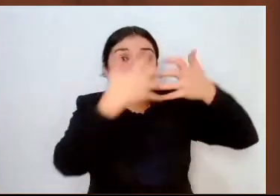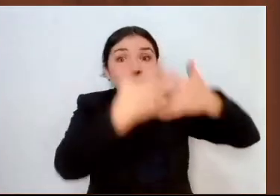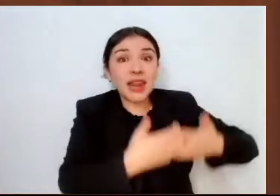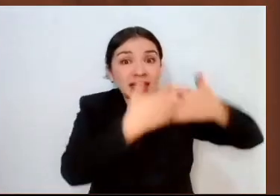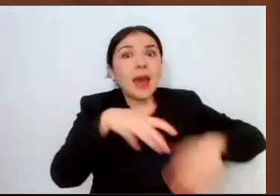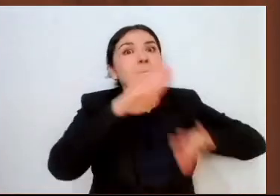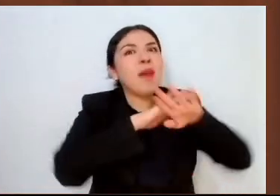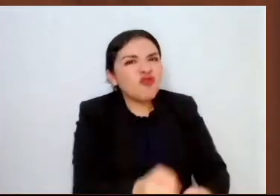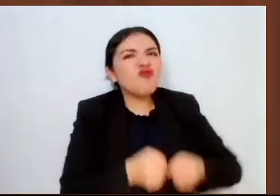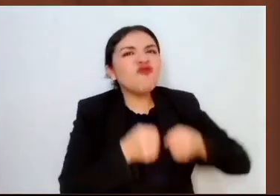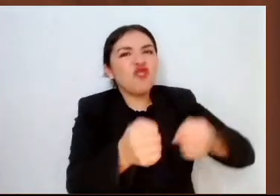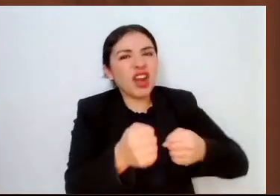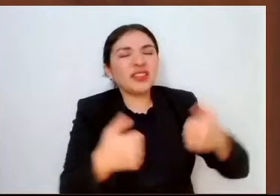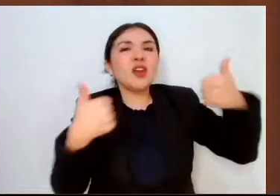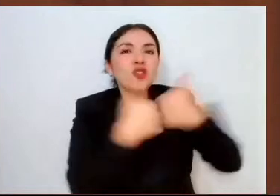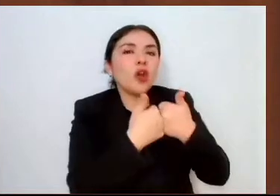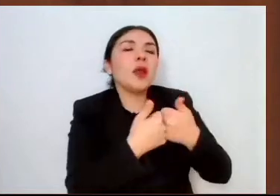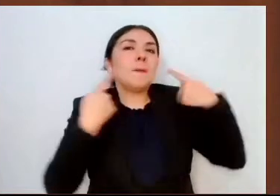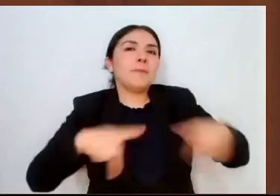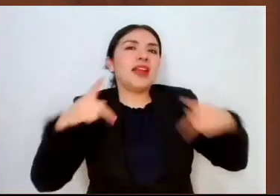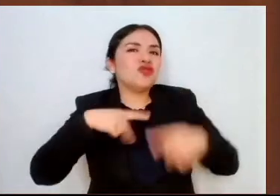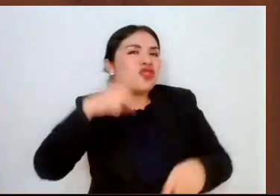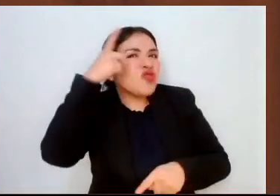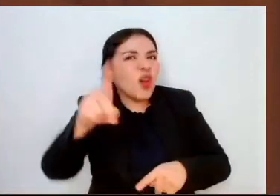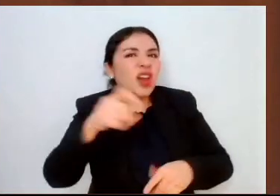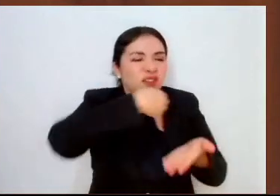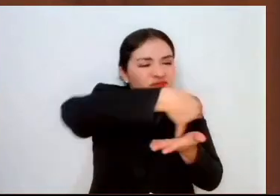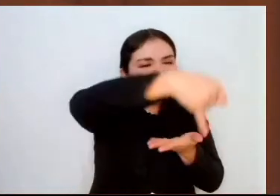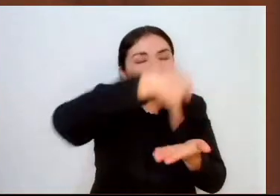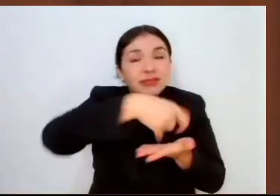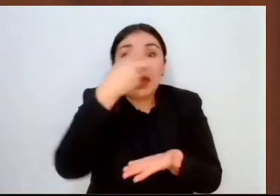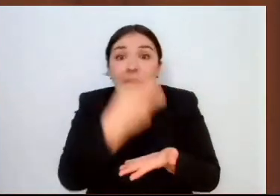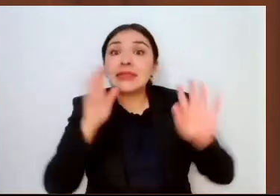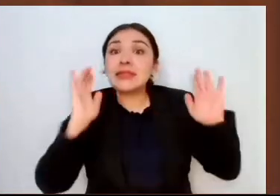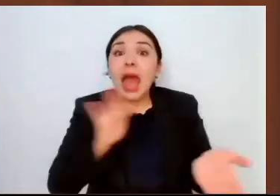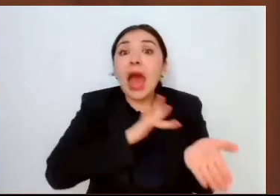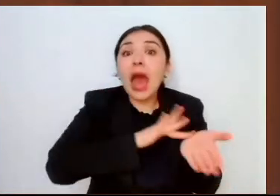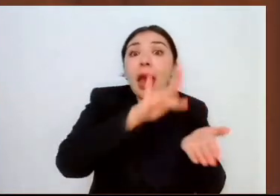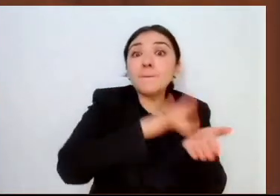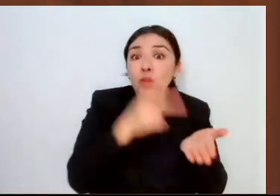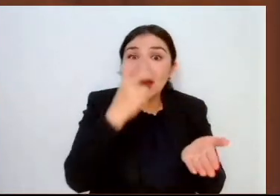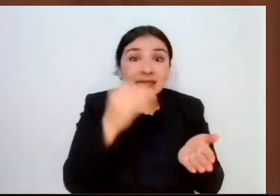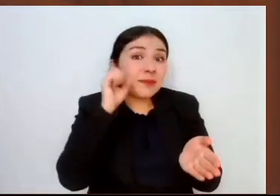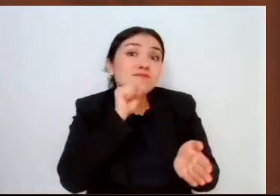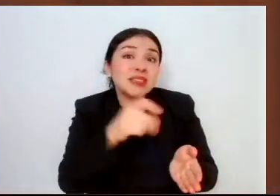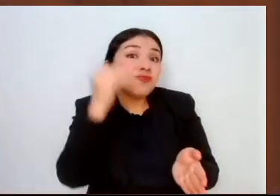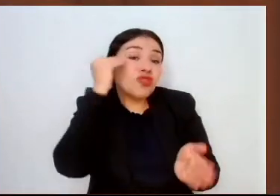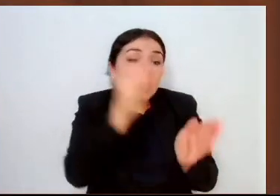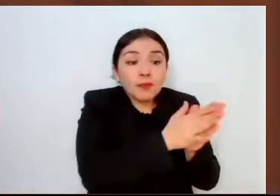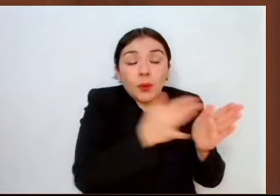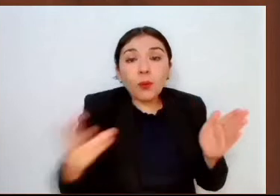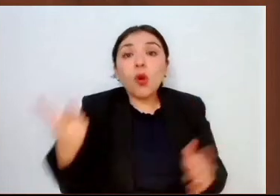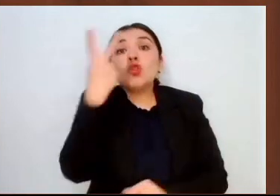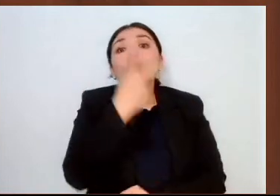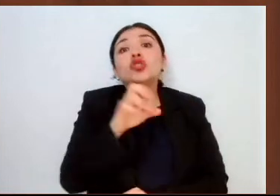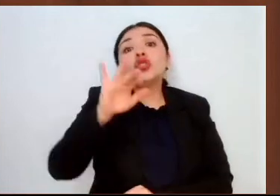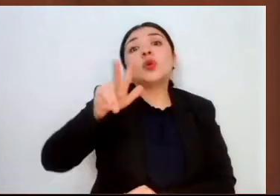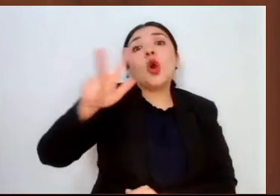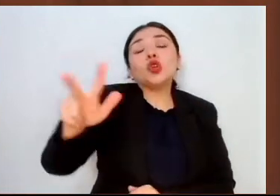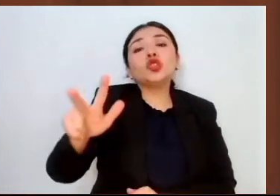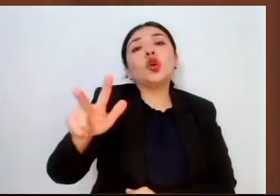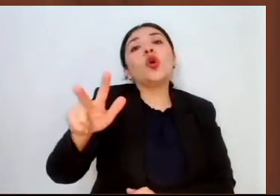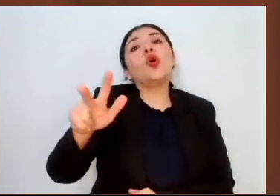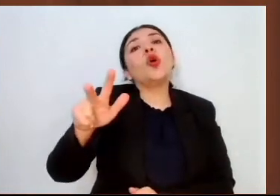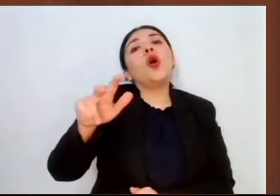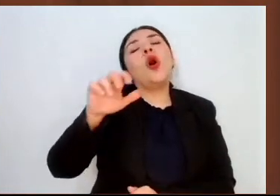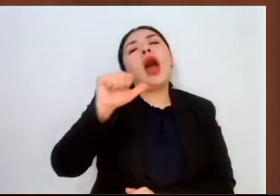las organizaciones de productores, se apoyó en el periodo que se reporta con 258 acciones de